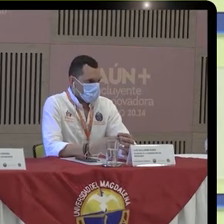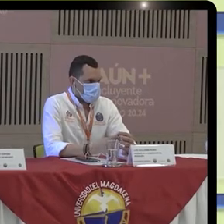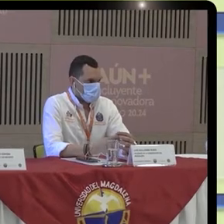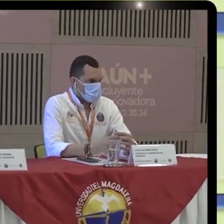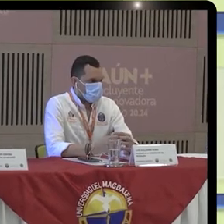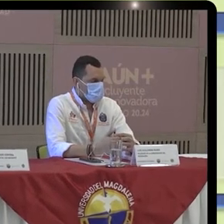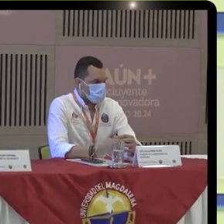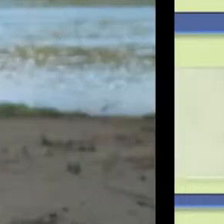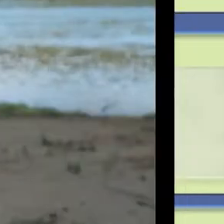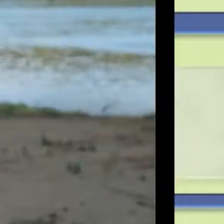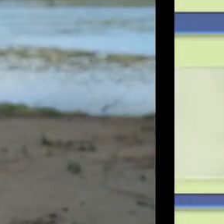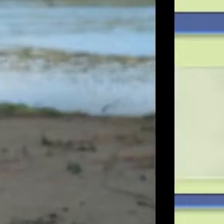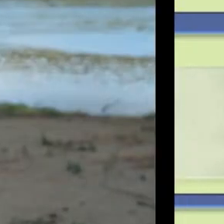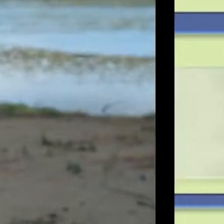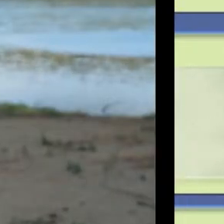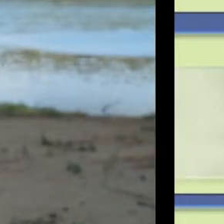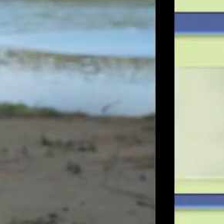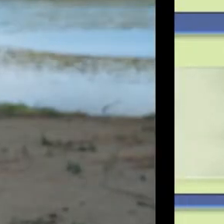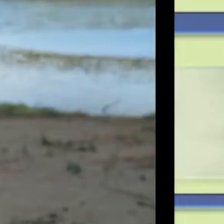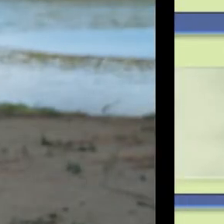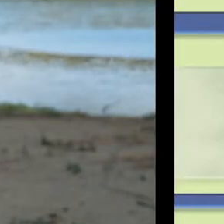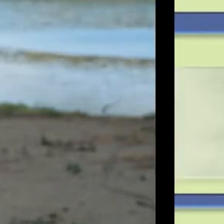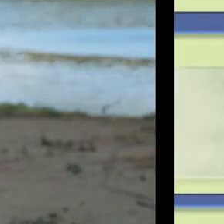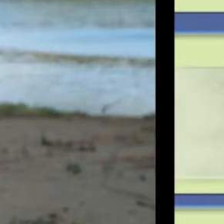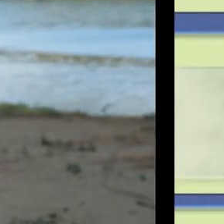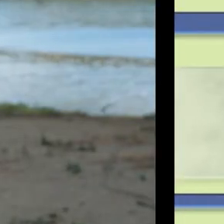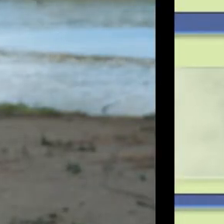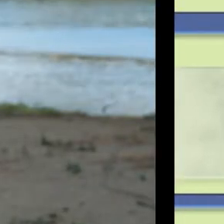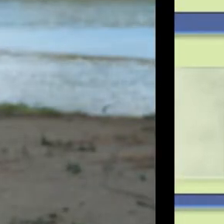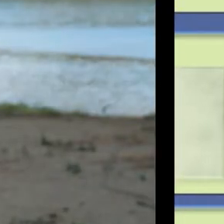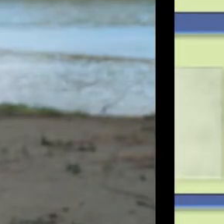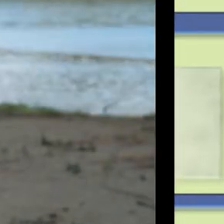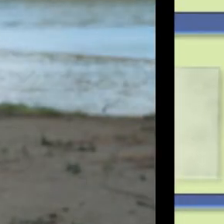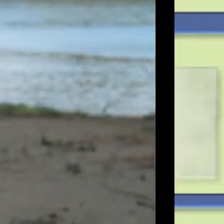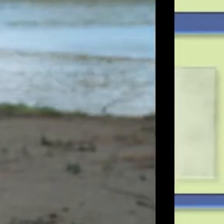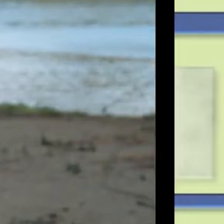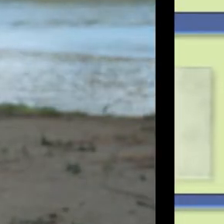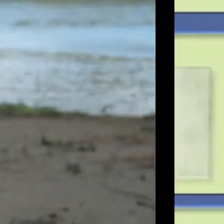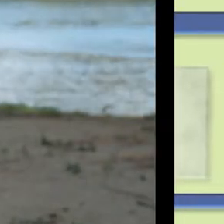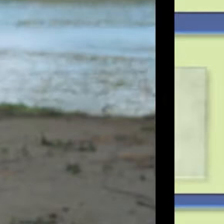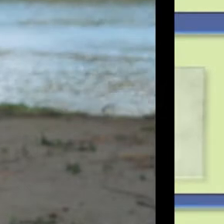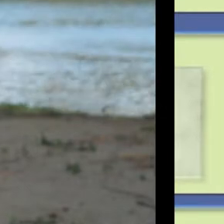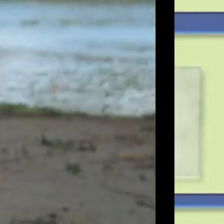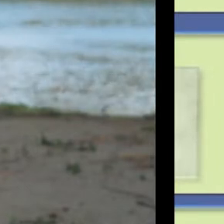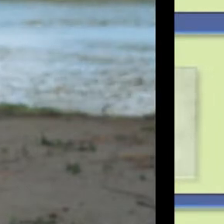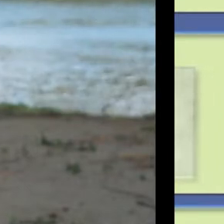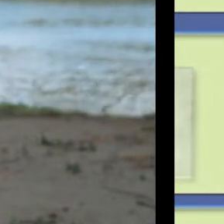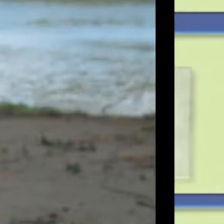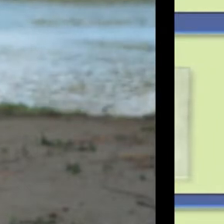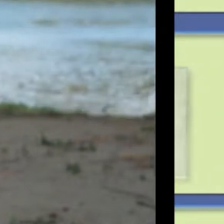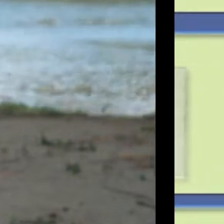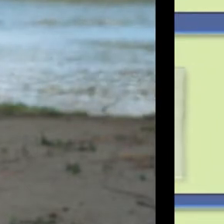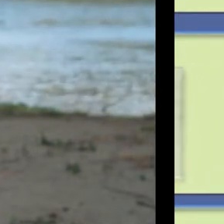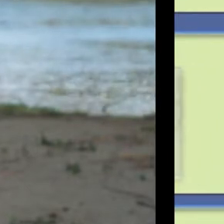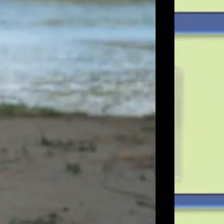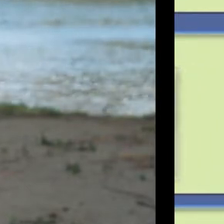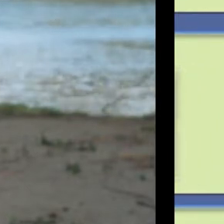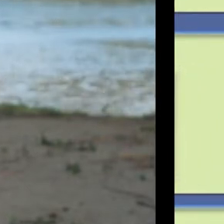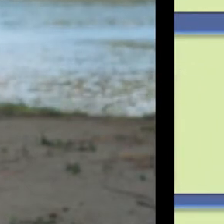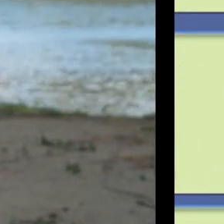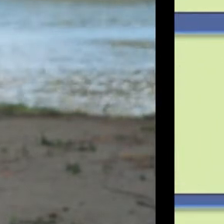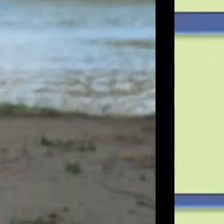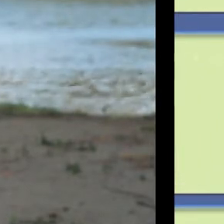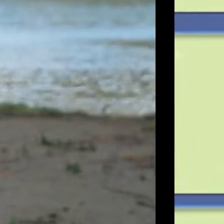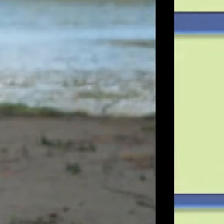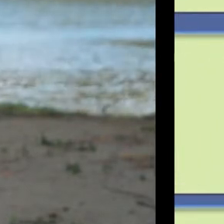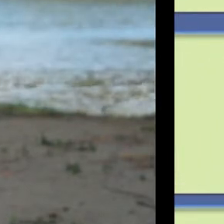la vigencia 2022. Un monto aproximado a los 171 mil millones de pesos conforme el presupuesto de ingresos y gastos para